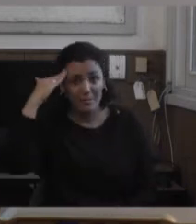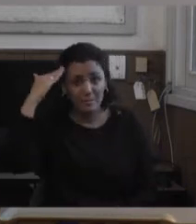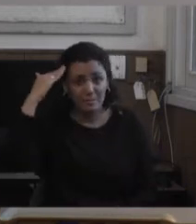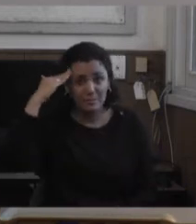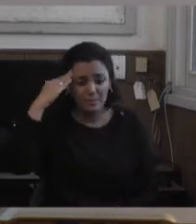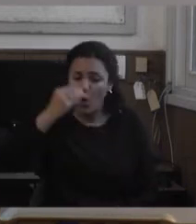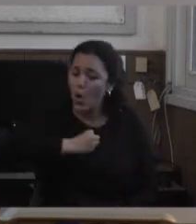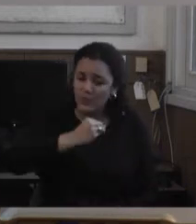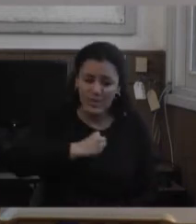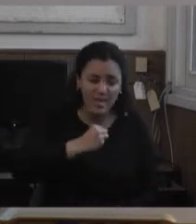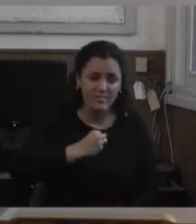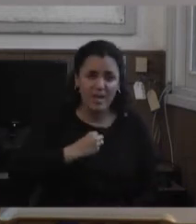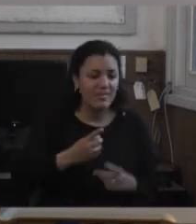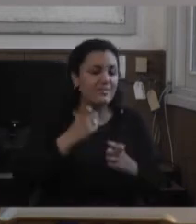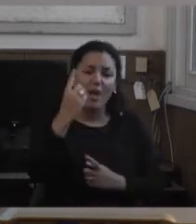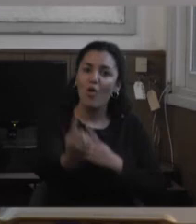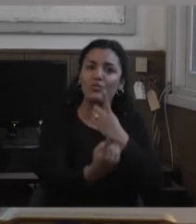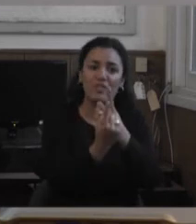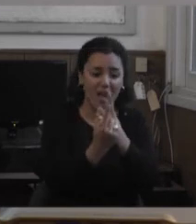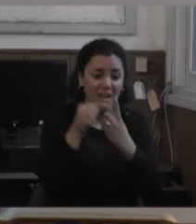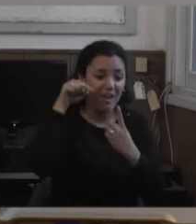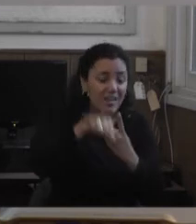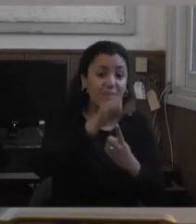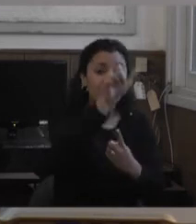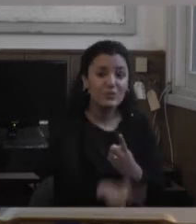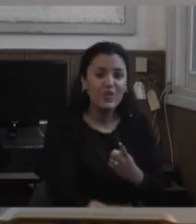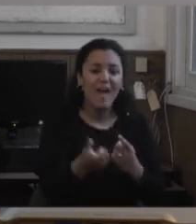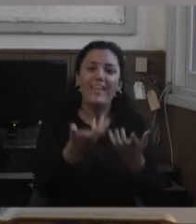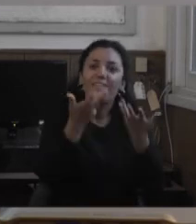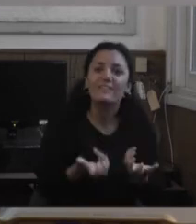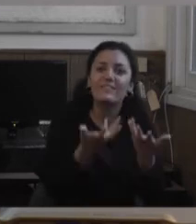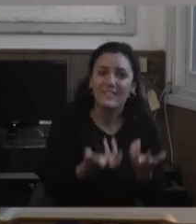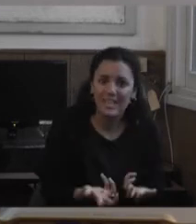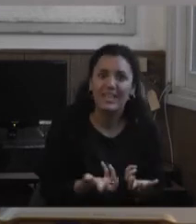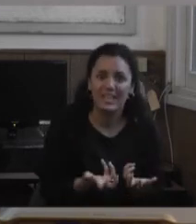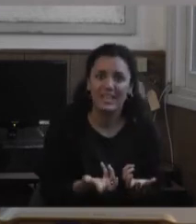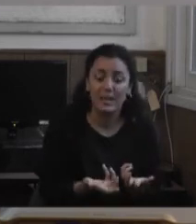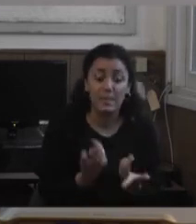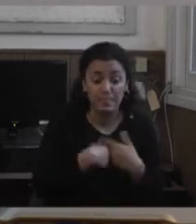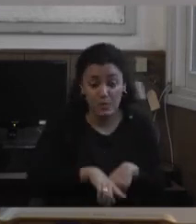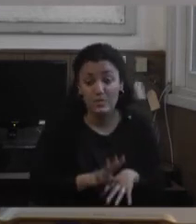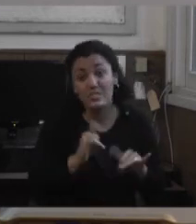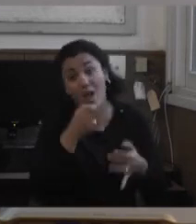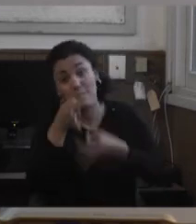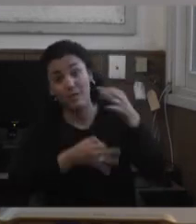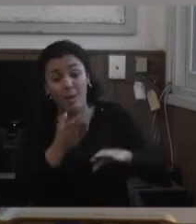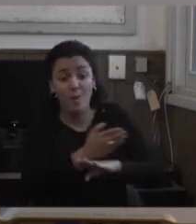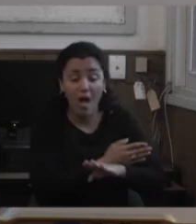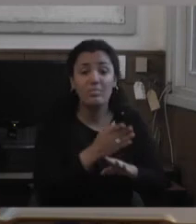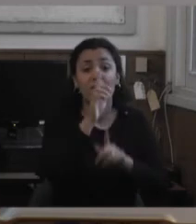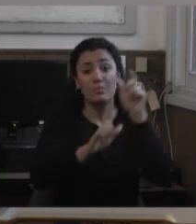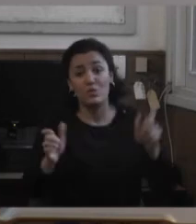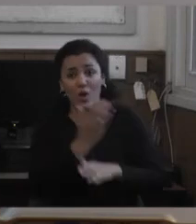pero se tiene que encontrar con alguien que desee eso y me parece que algo dijimos que por lo general las personas con discapacidad